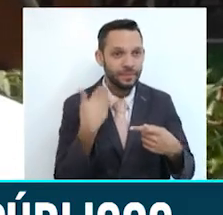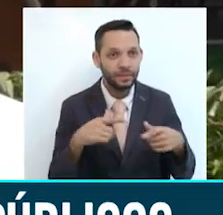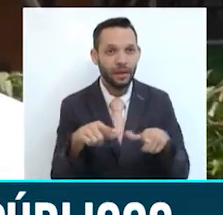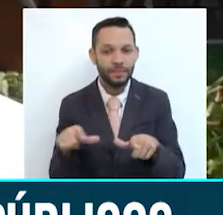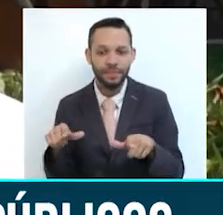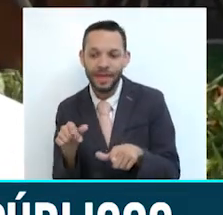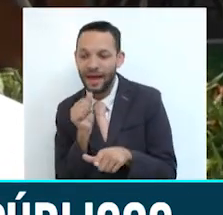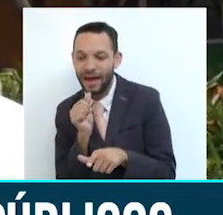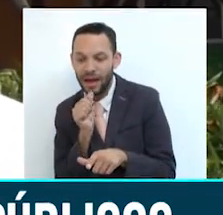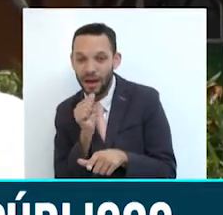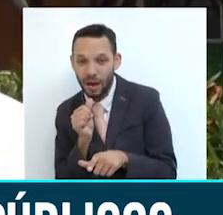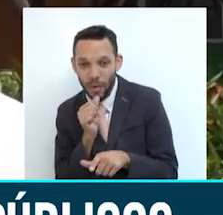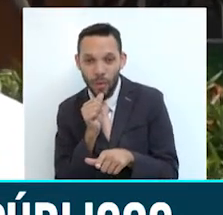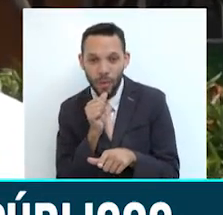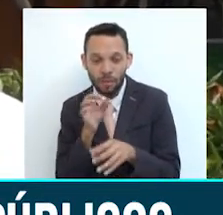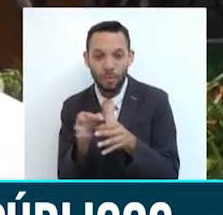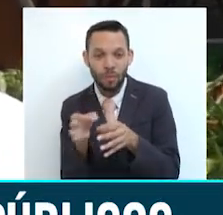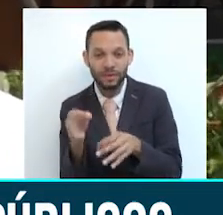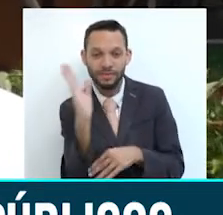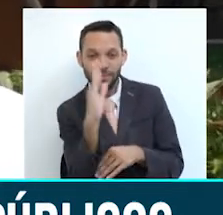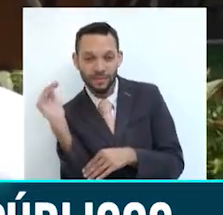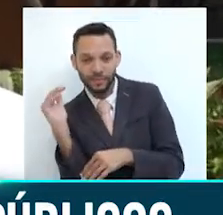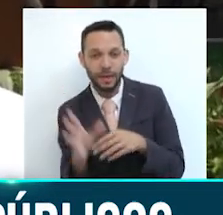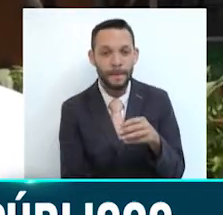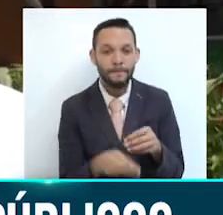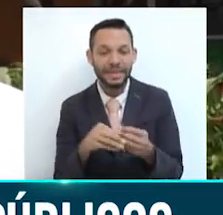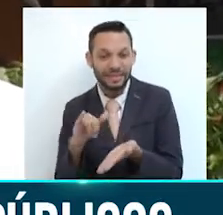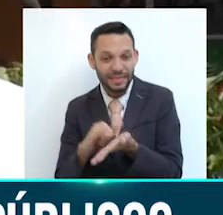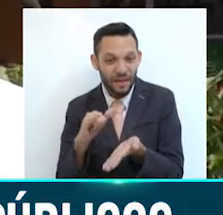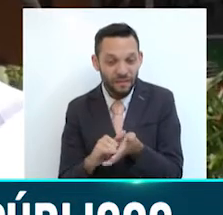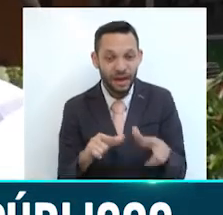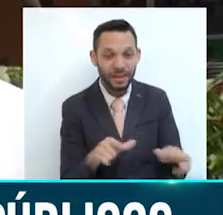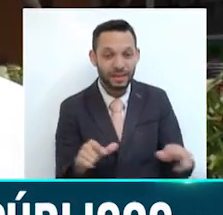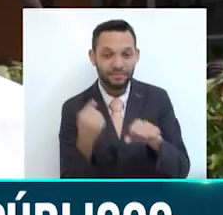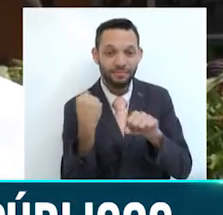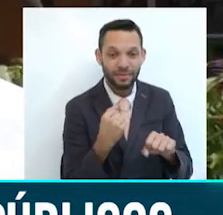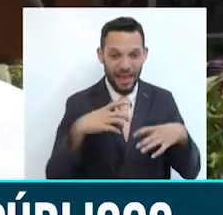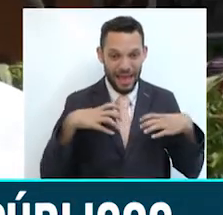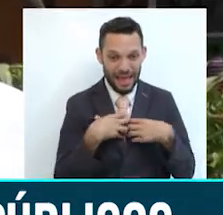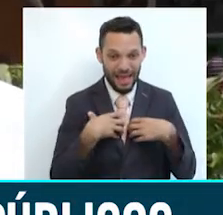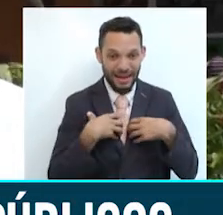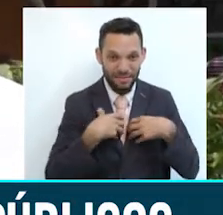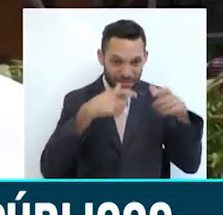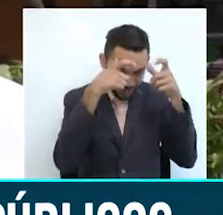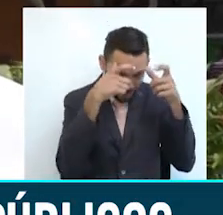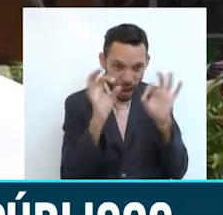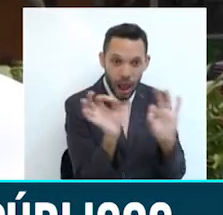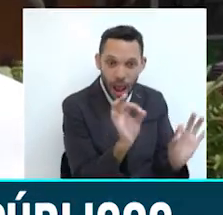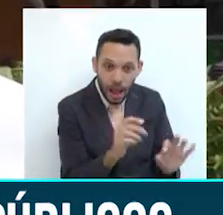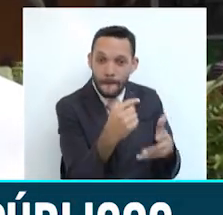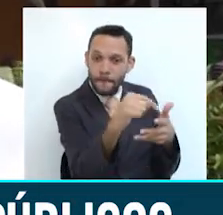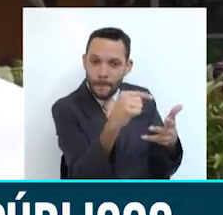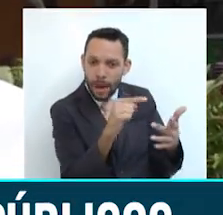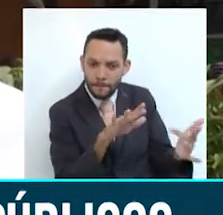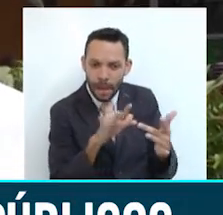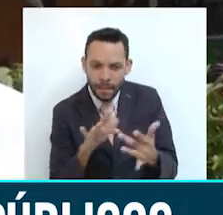Salento, la planta de tratamiento y su optimización en el municipio de La Tebaida, la planta de tratamiento del municipio de Buenavista, varios colectores en